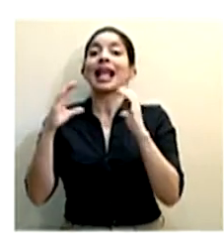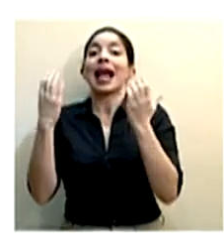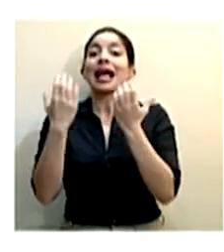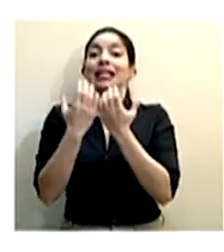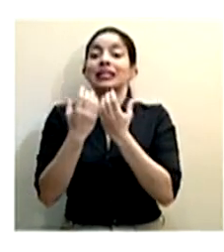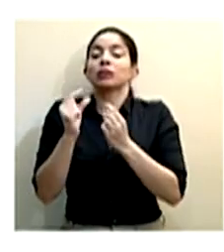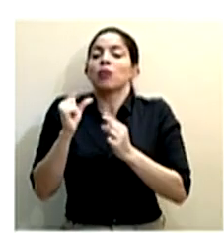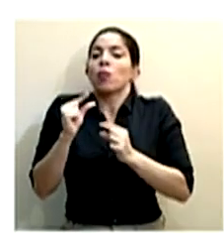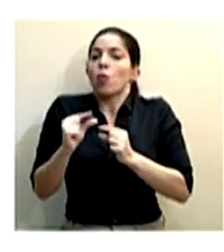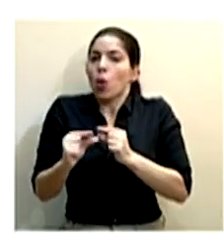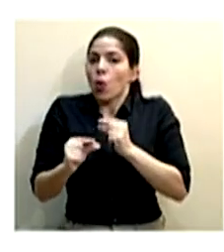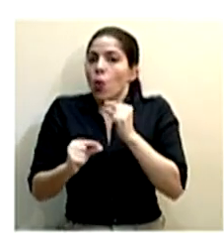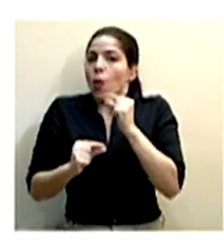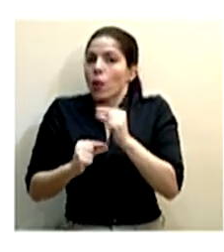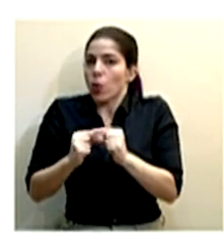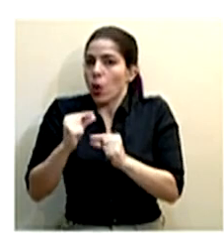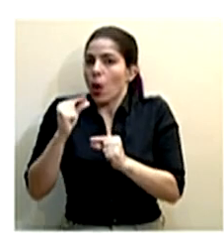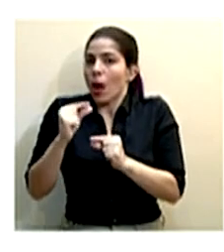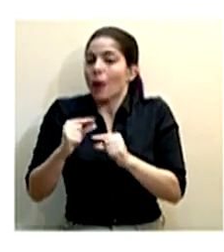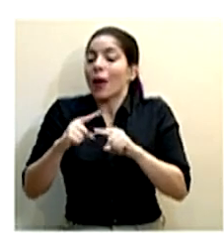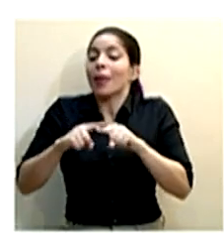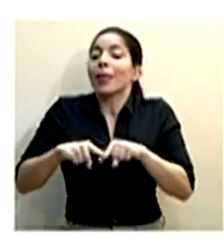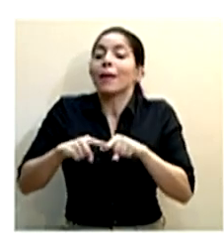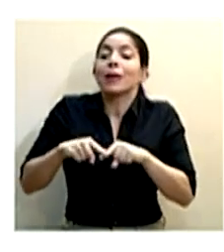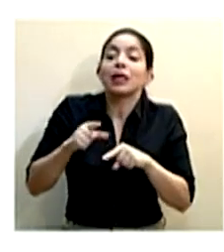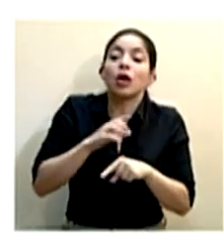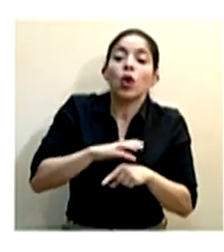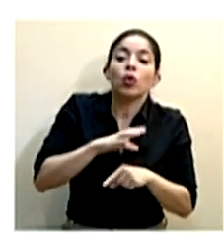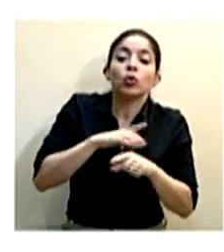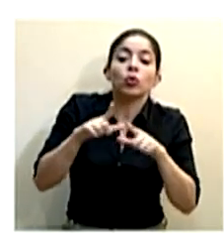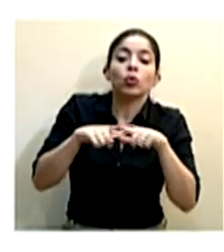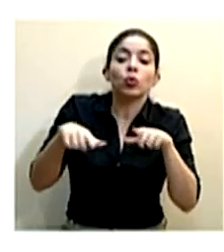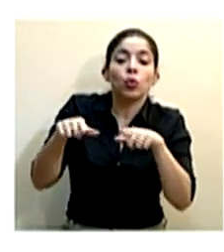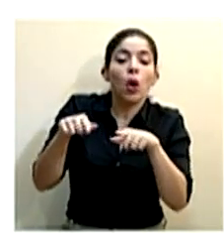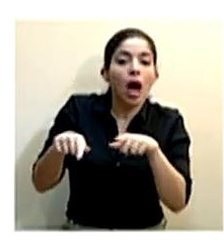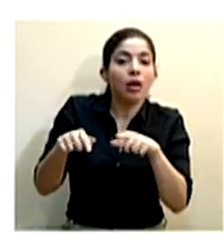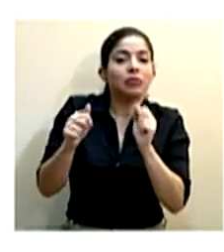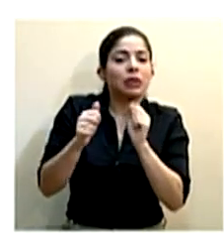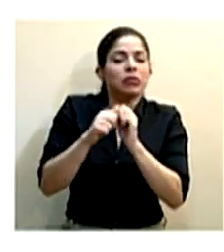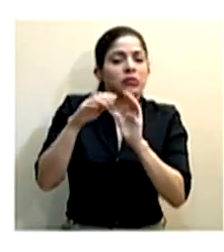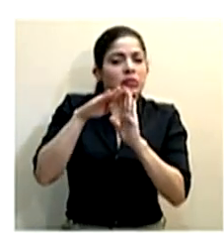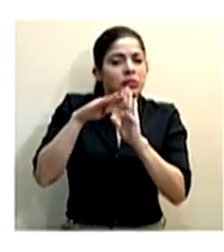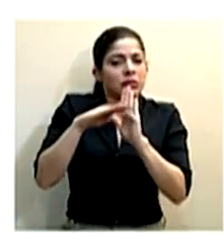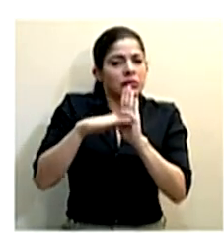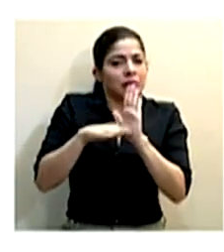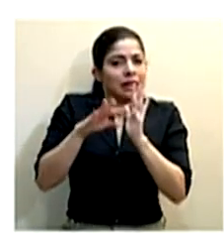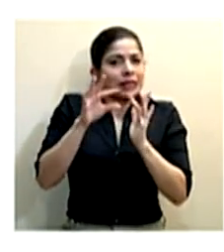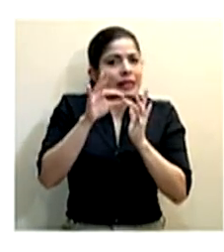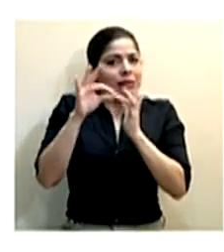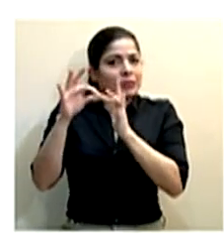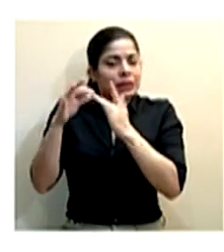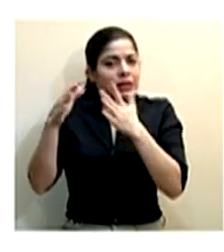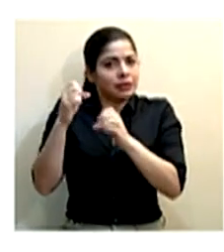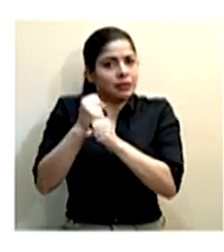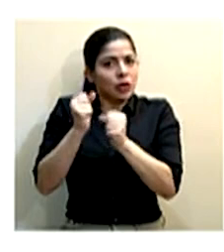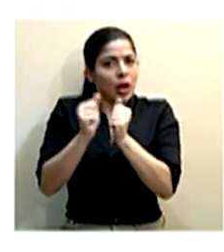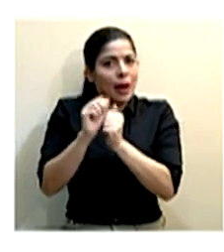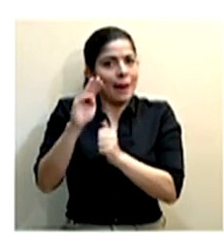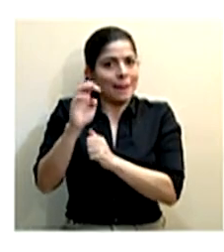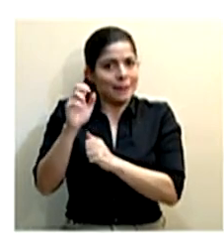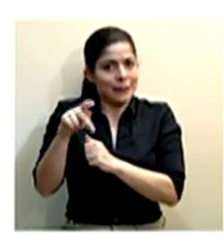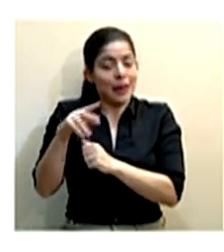progresiva de acuerdo a condiciones de cada lugar con un protocolo especial que se ha estado trabajando con el MEP y